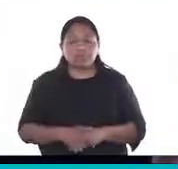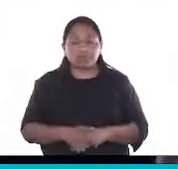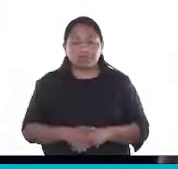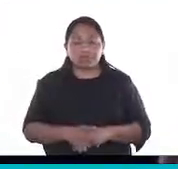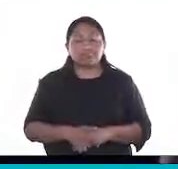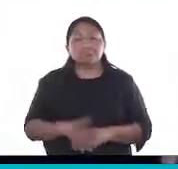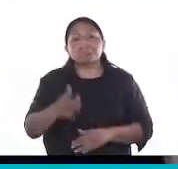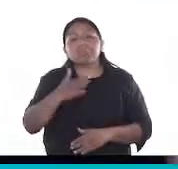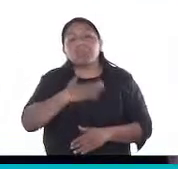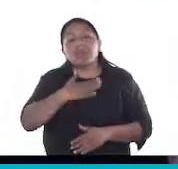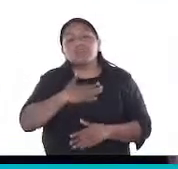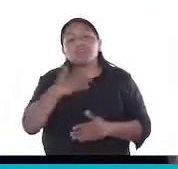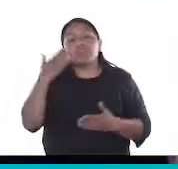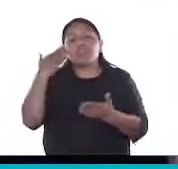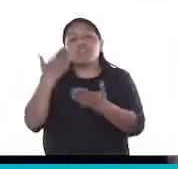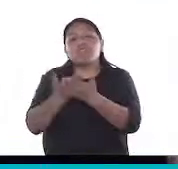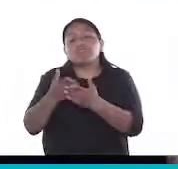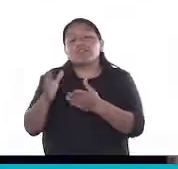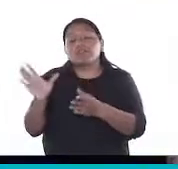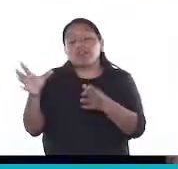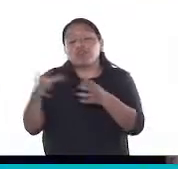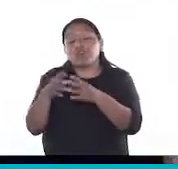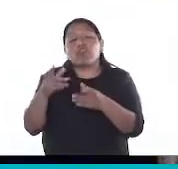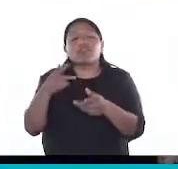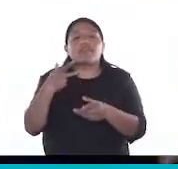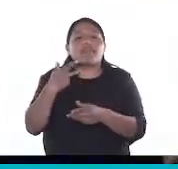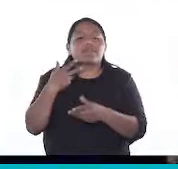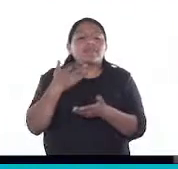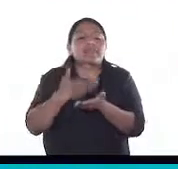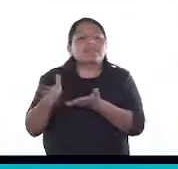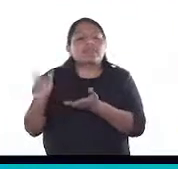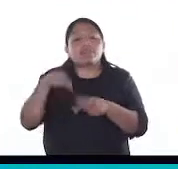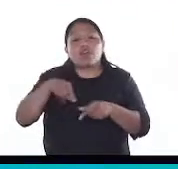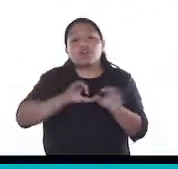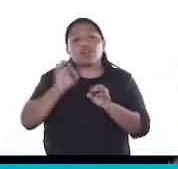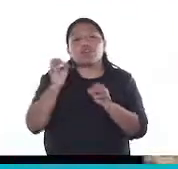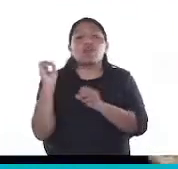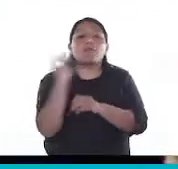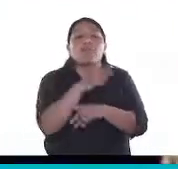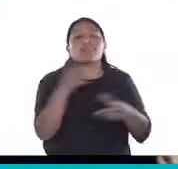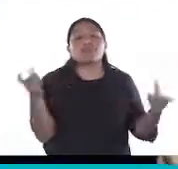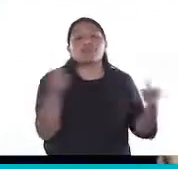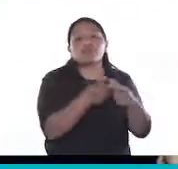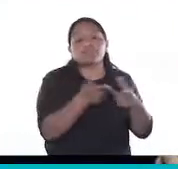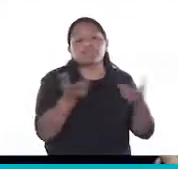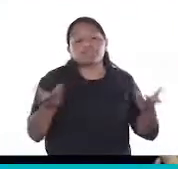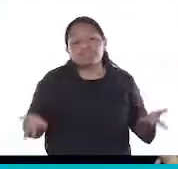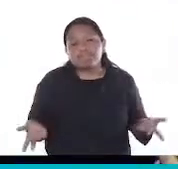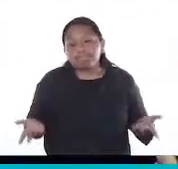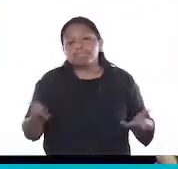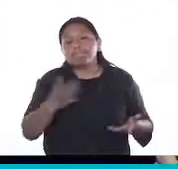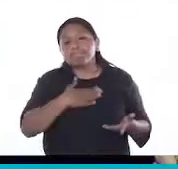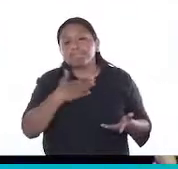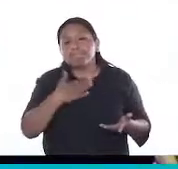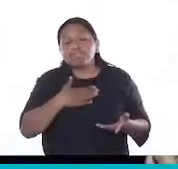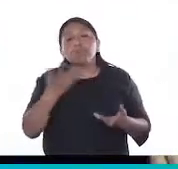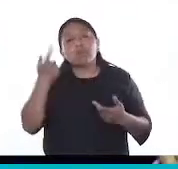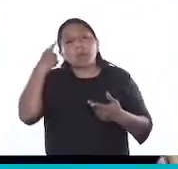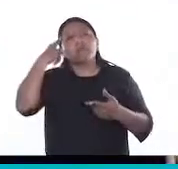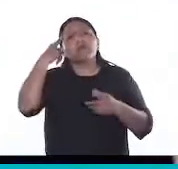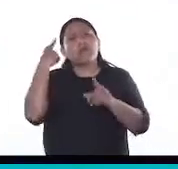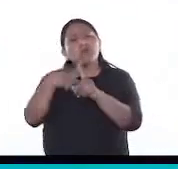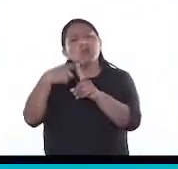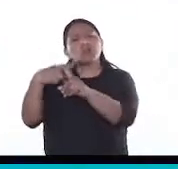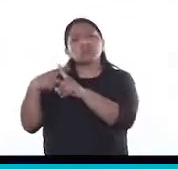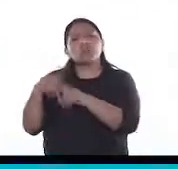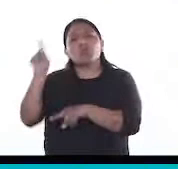Lamento que el Frente de Todos hoy haya negado el tratamiento y lo mande a comisión en este tema. Pero también veo el lado positivo que otros